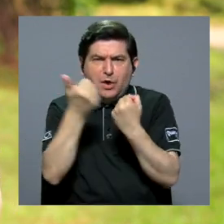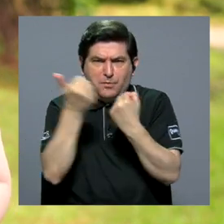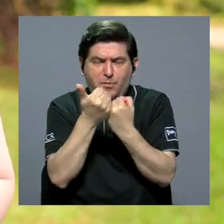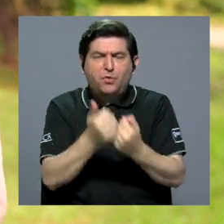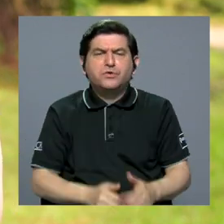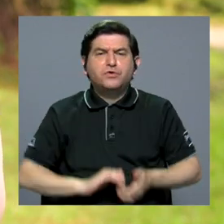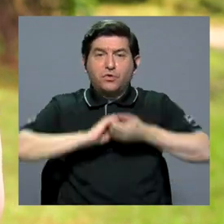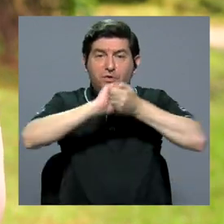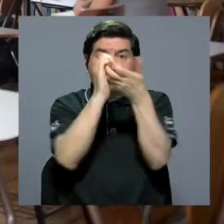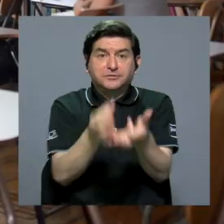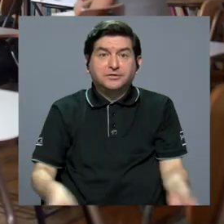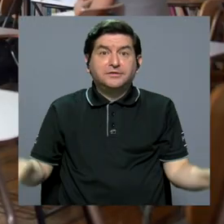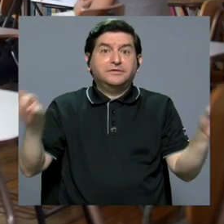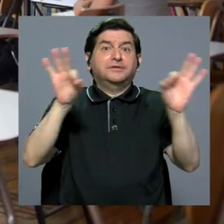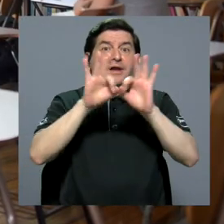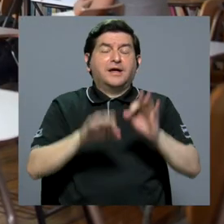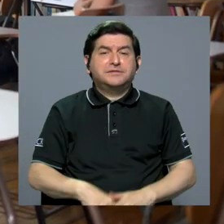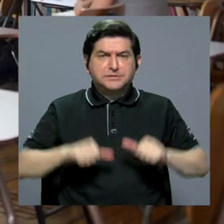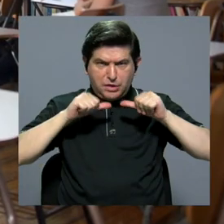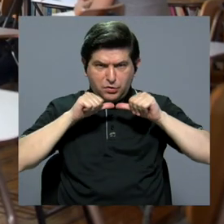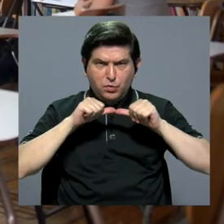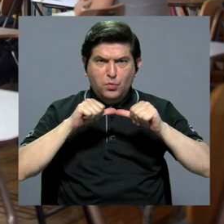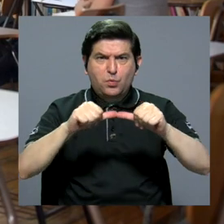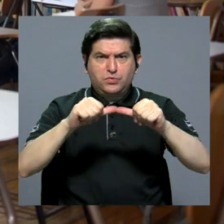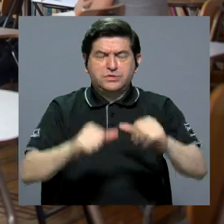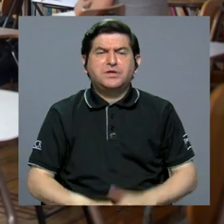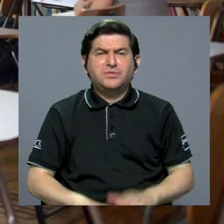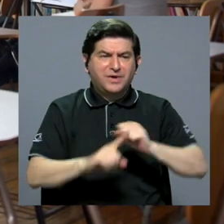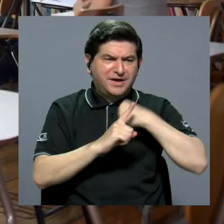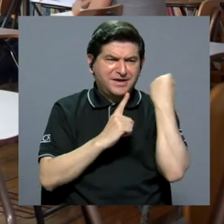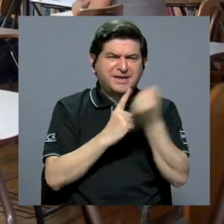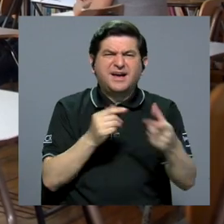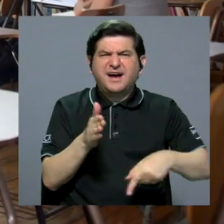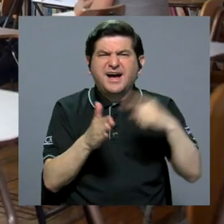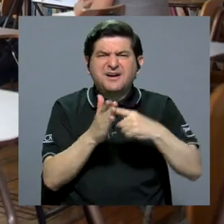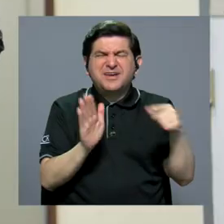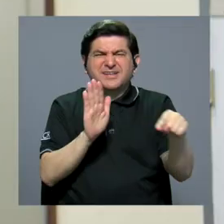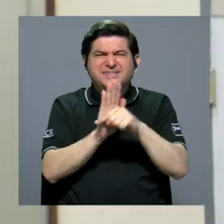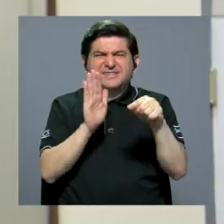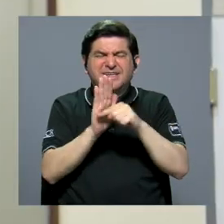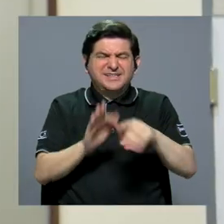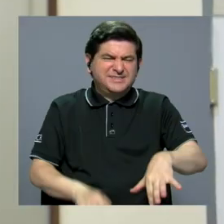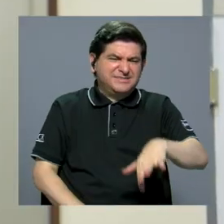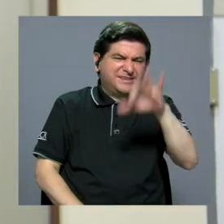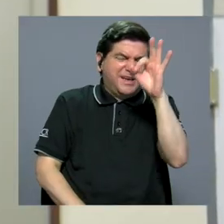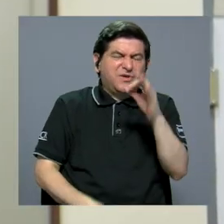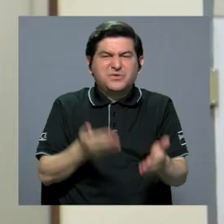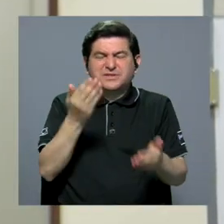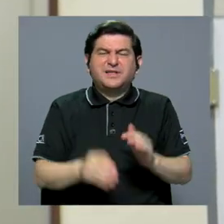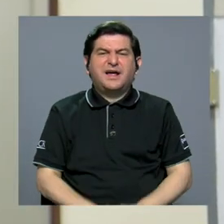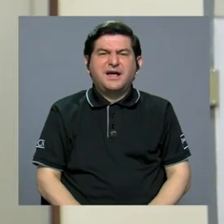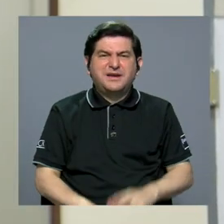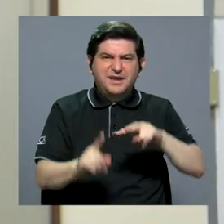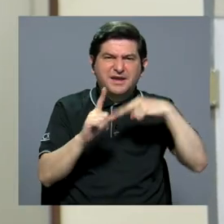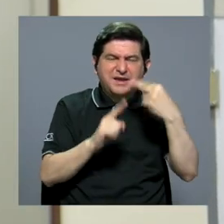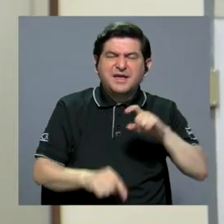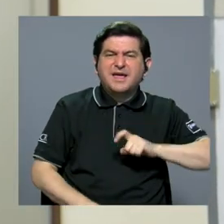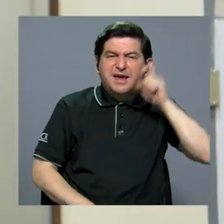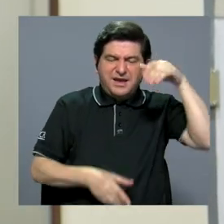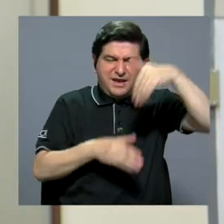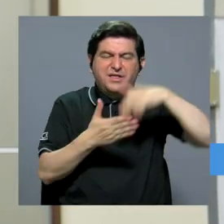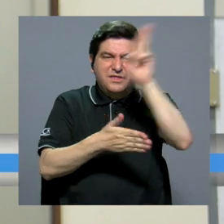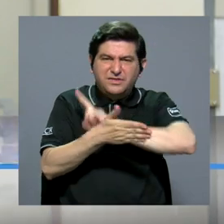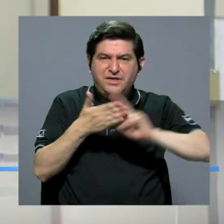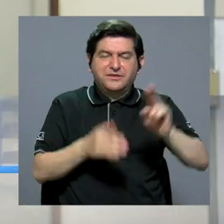convierten en aliados muy importantes para dar continuidad ante las situaciones a veces adversas que podemos encontrar desde el punto de vista de género en la